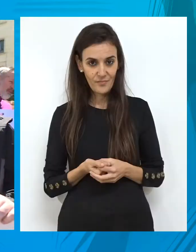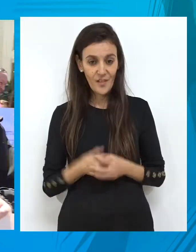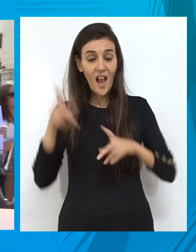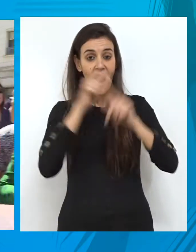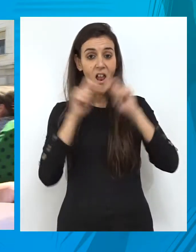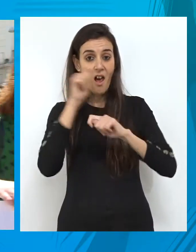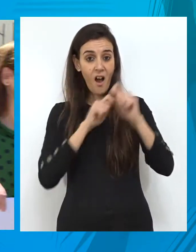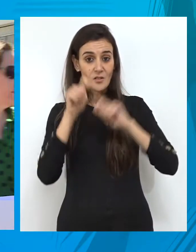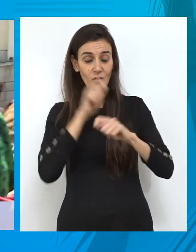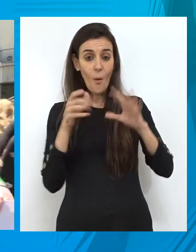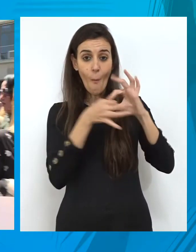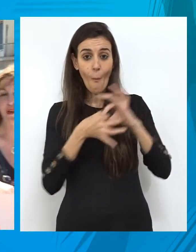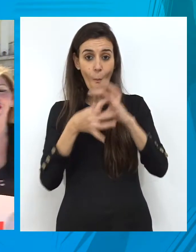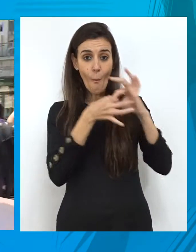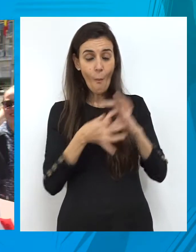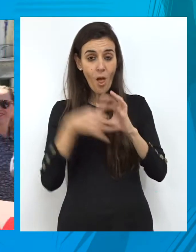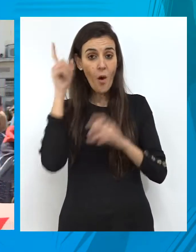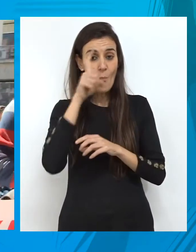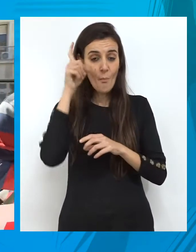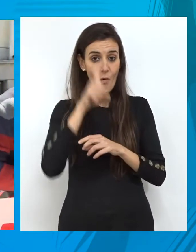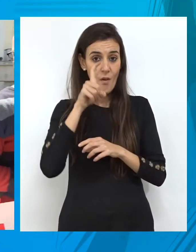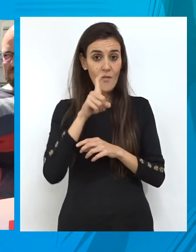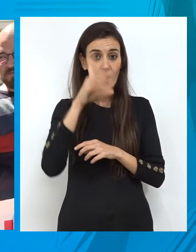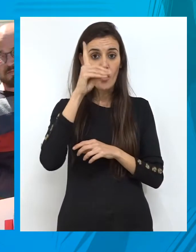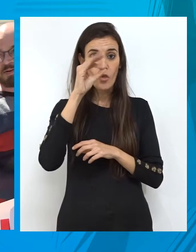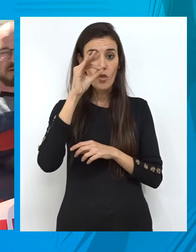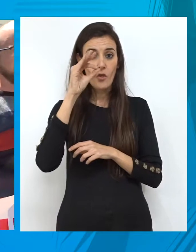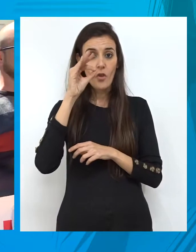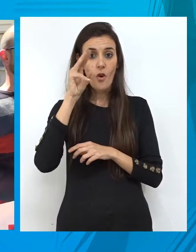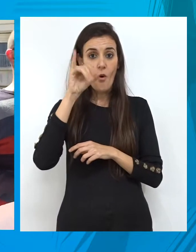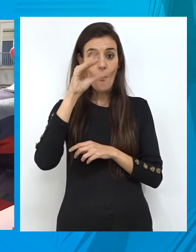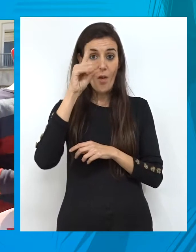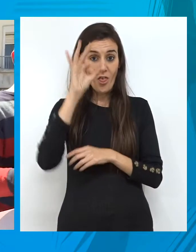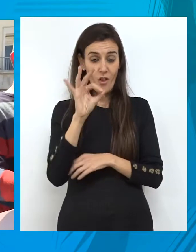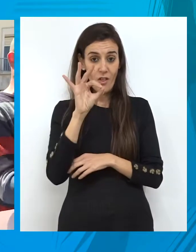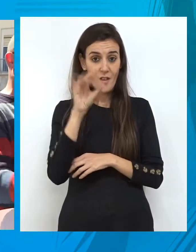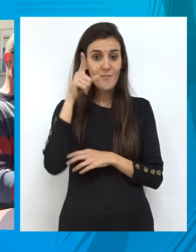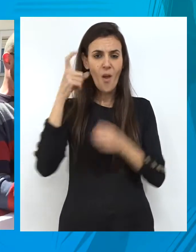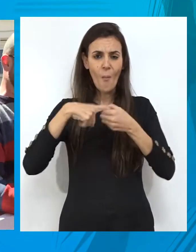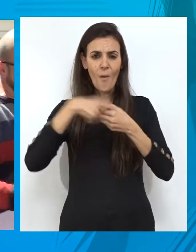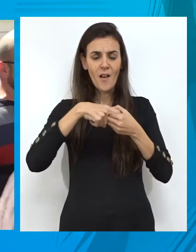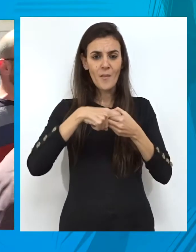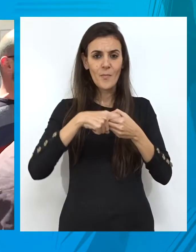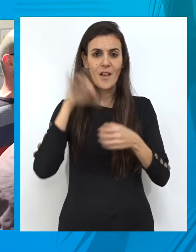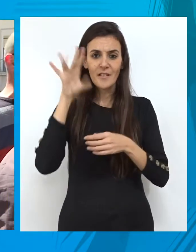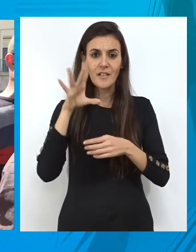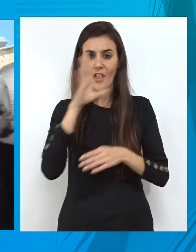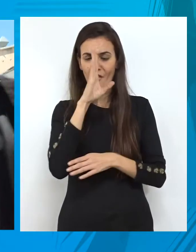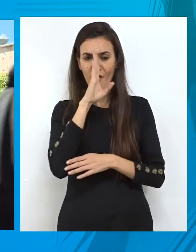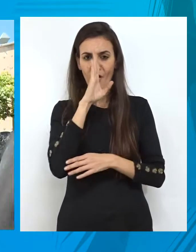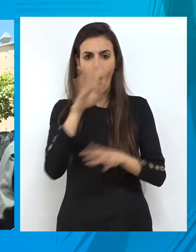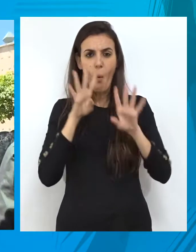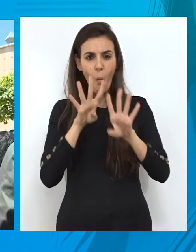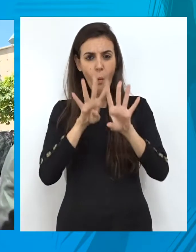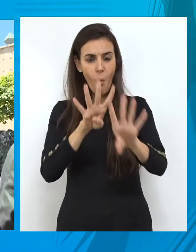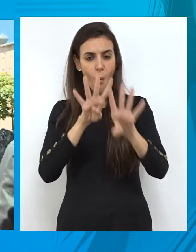La Asociación Plataforma de Interinos Docentes de Ceuta, PIDOCE, participará el sábado 15 de febrero en la manifestación